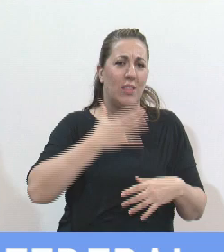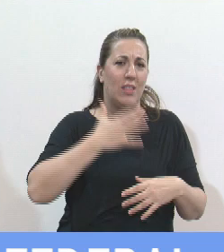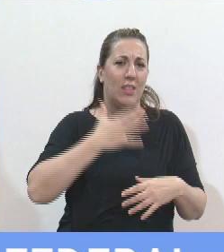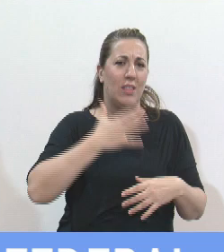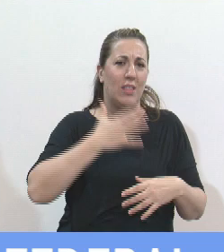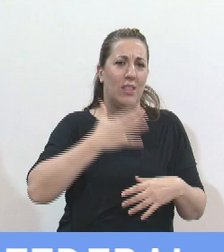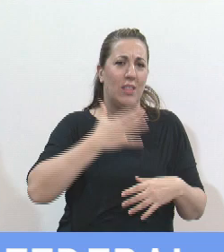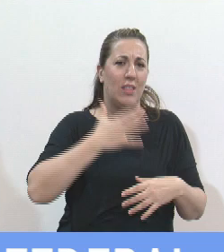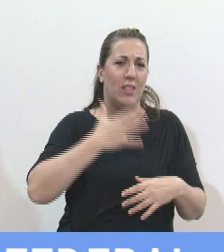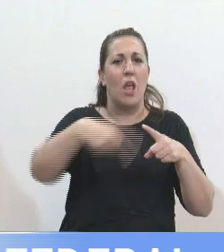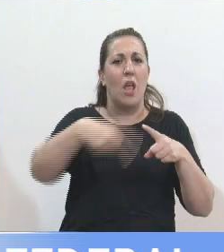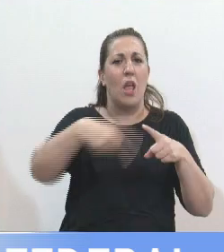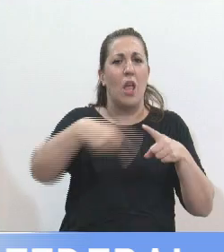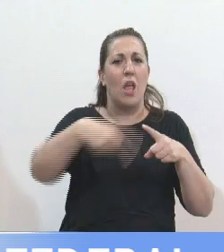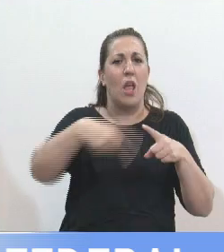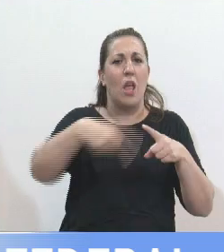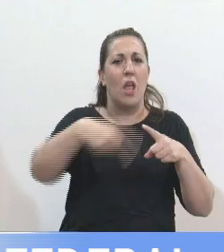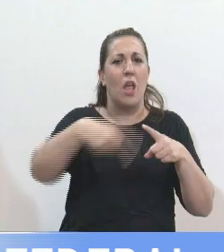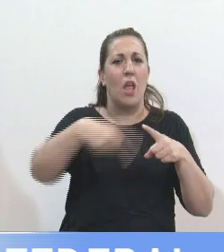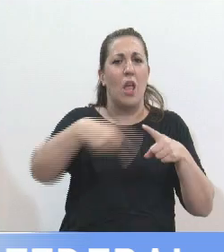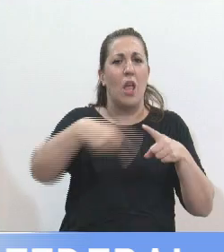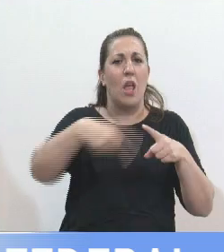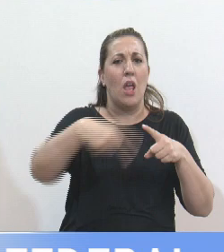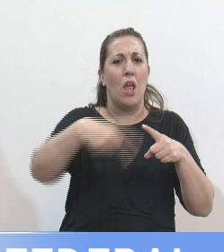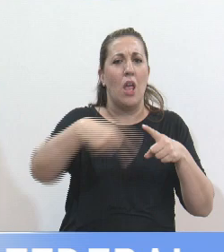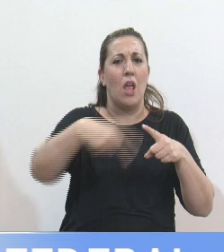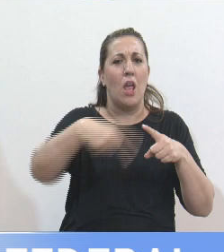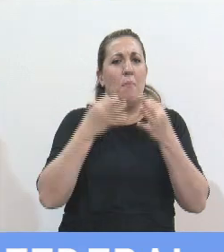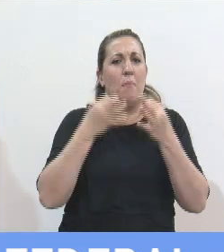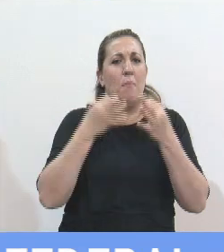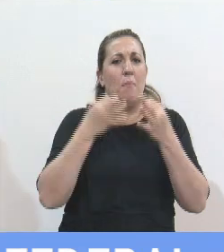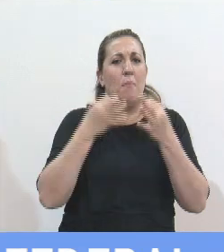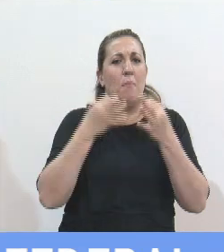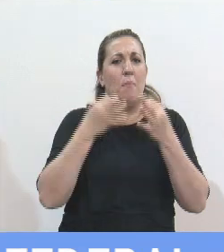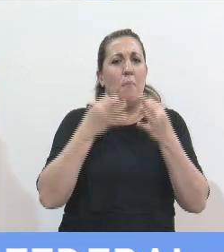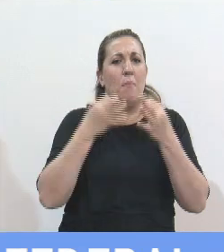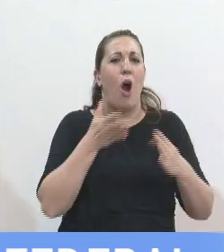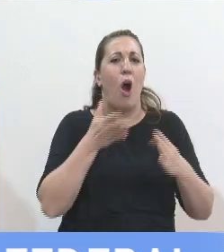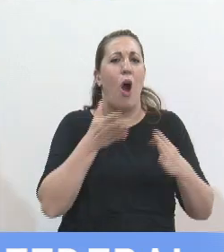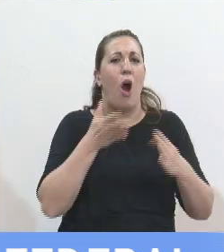políticos para tratar de fortalecer el sistema y el acceso de la justicia federal